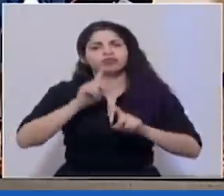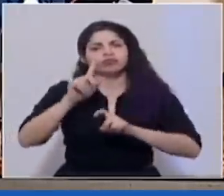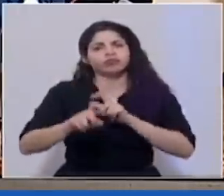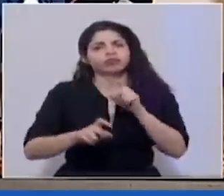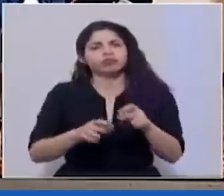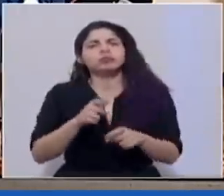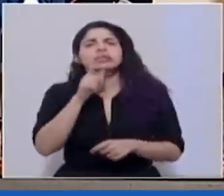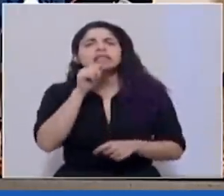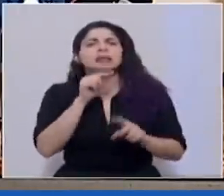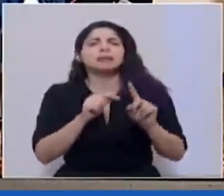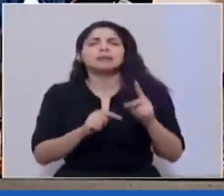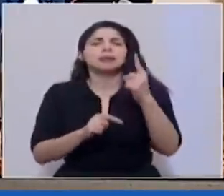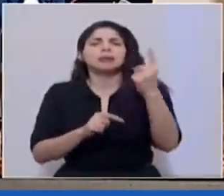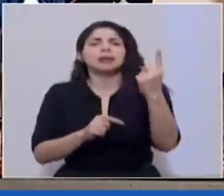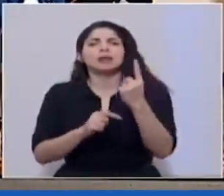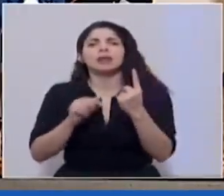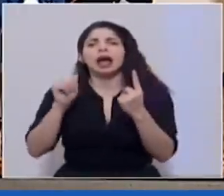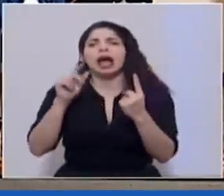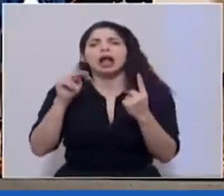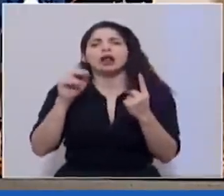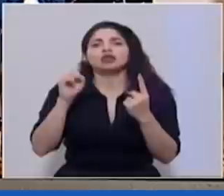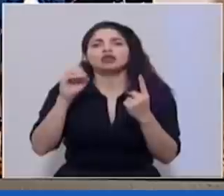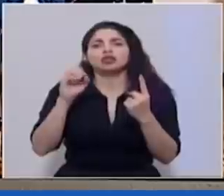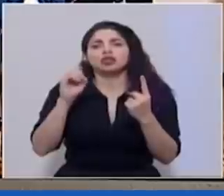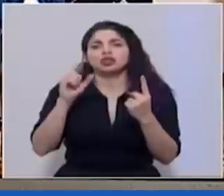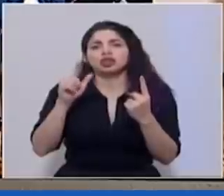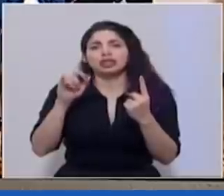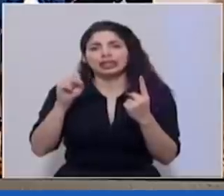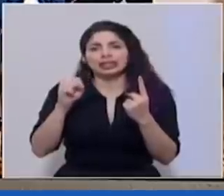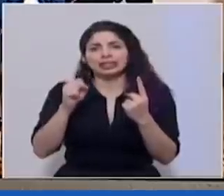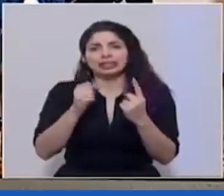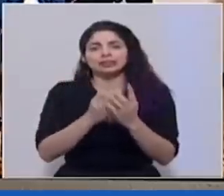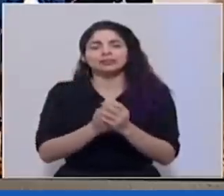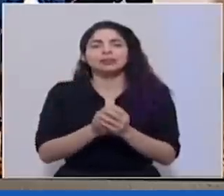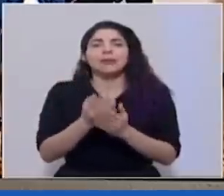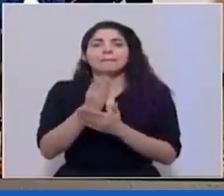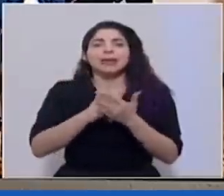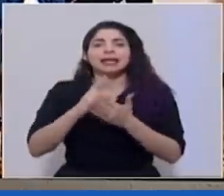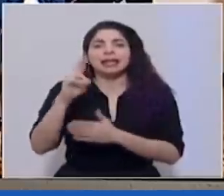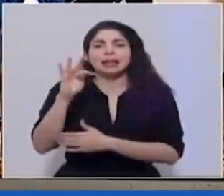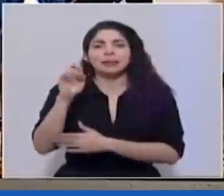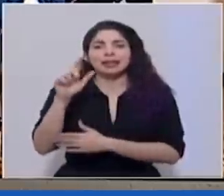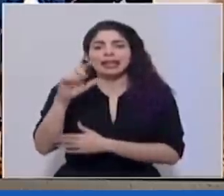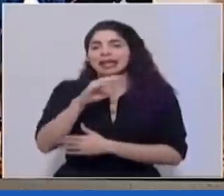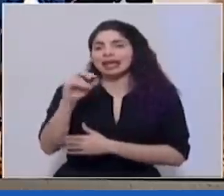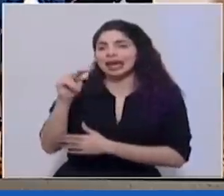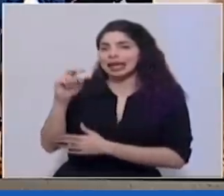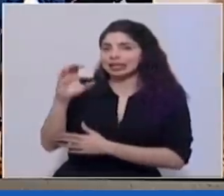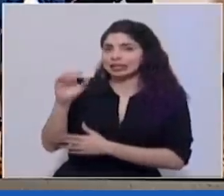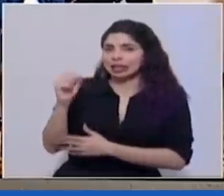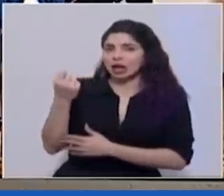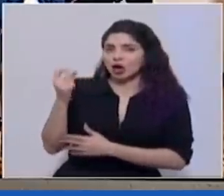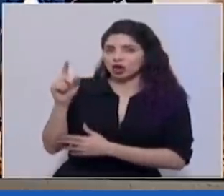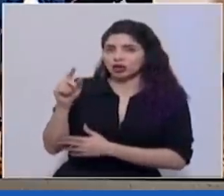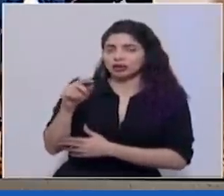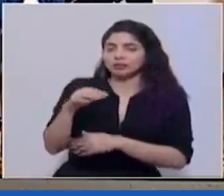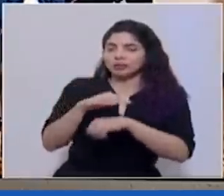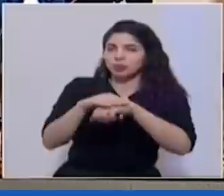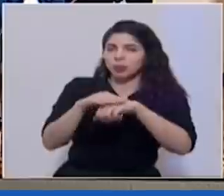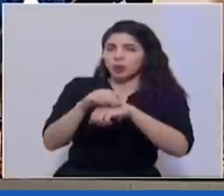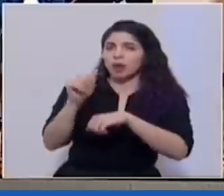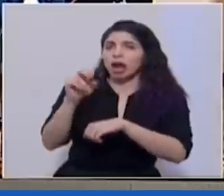con el colega Alonso Solís del medio Noticias Repretel y NC11. Por favor, Alonso, acercarse